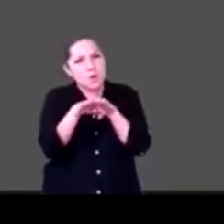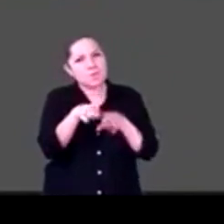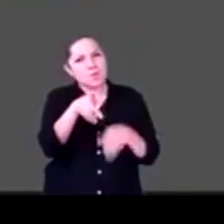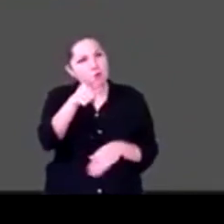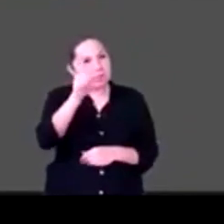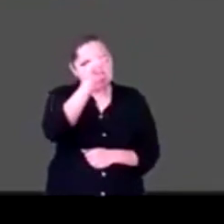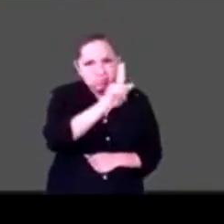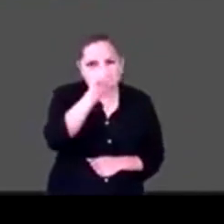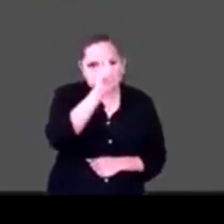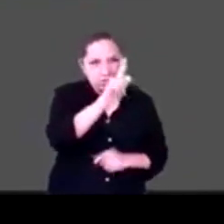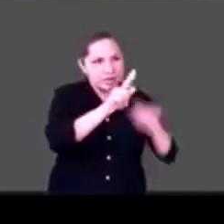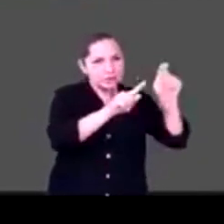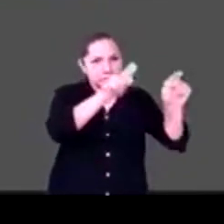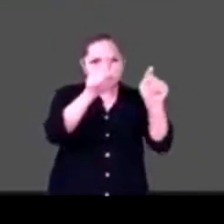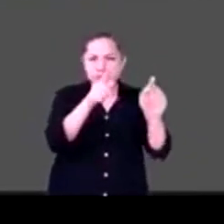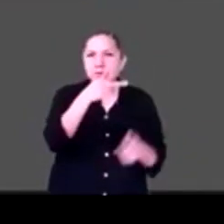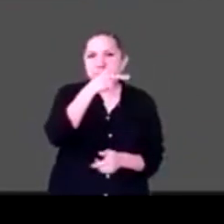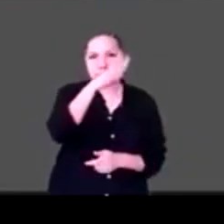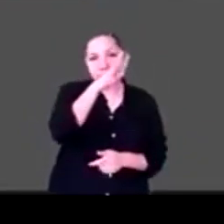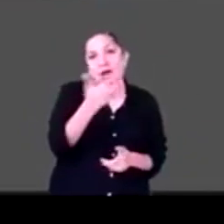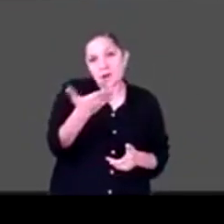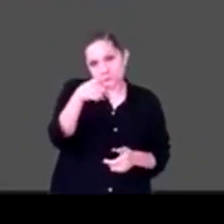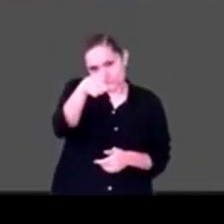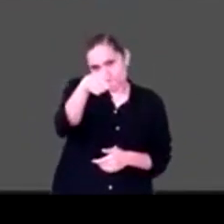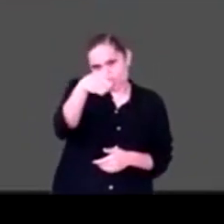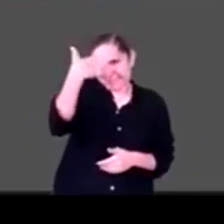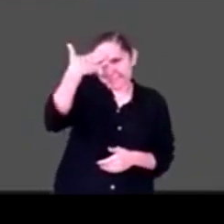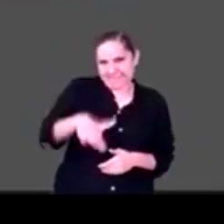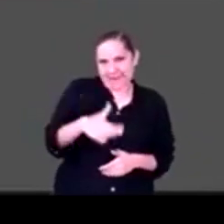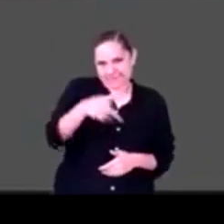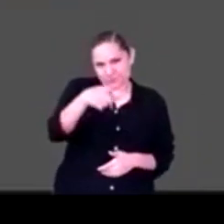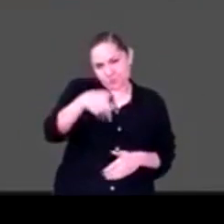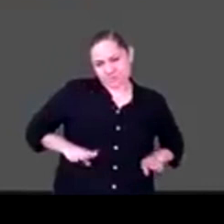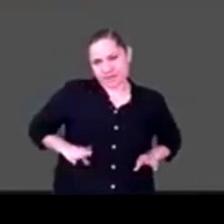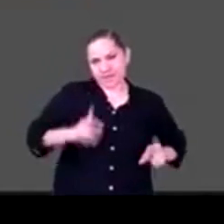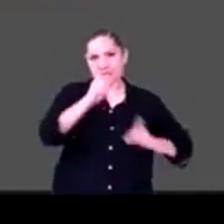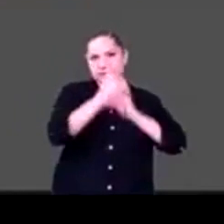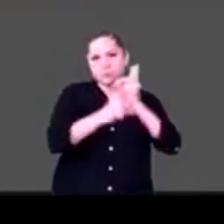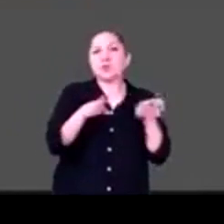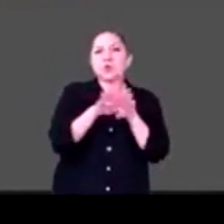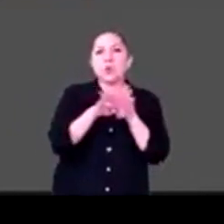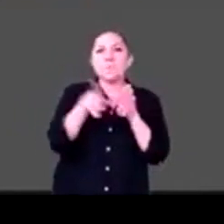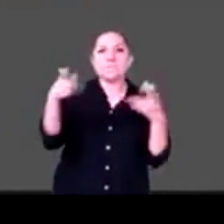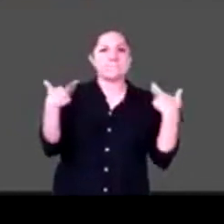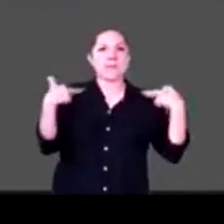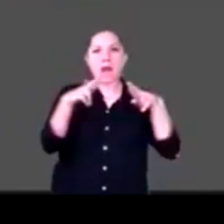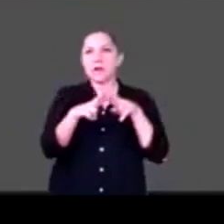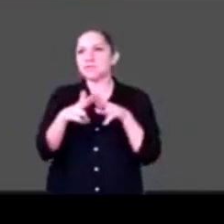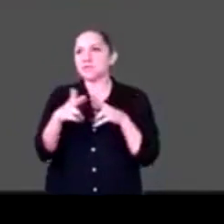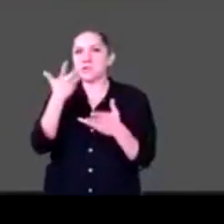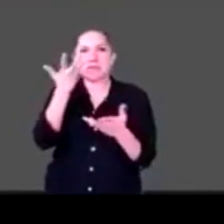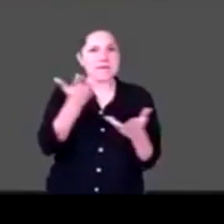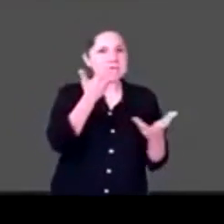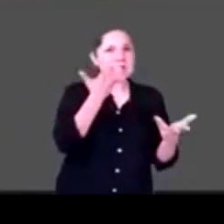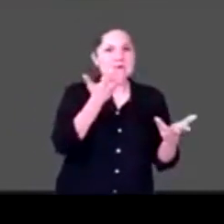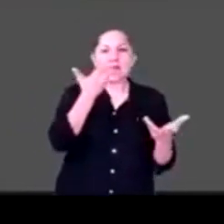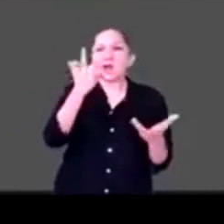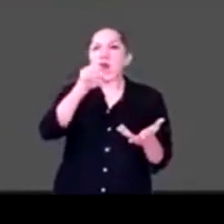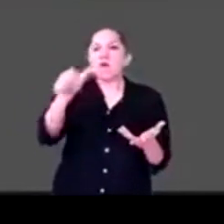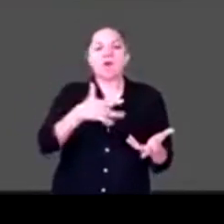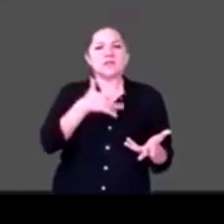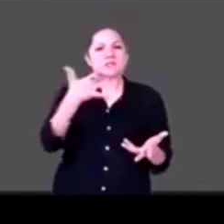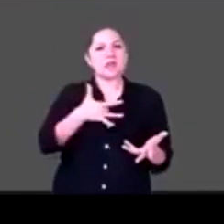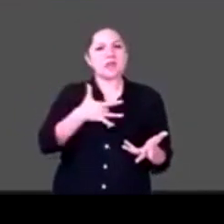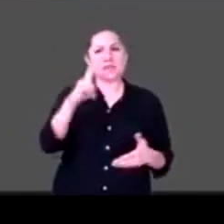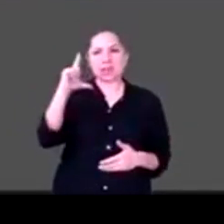el segundo aire, tú que eres deportista y lo conoces perfecto, ¿cómo empatizar con ellos y ayudarlos en este momento a que